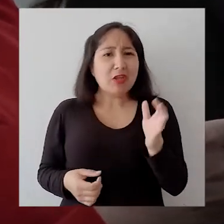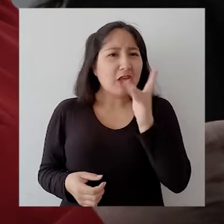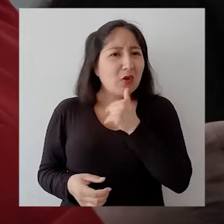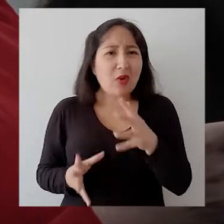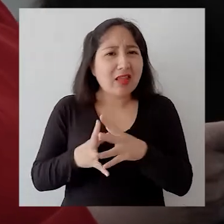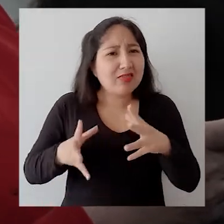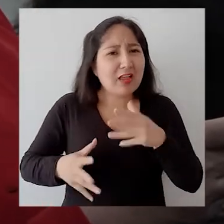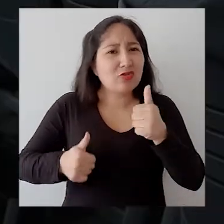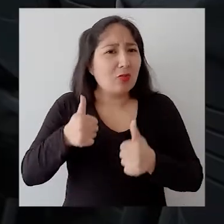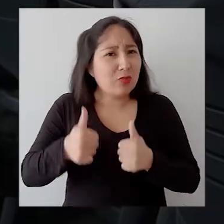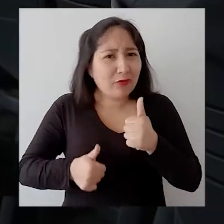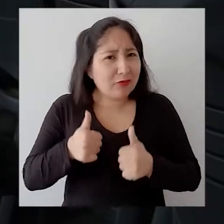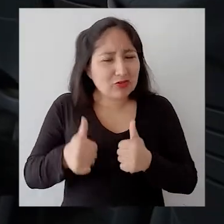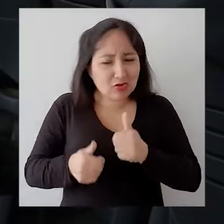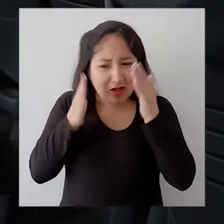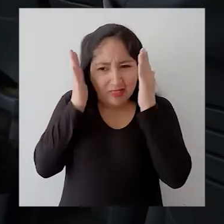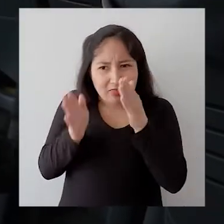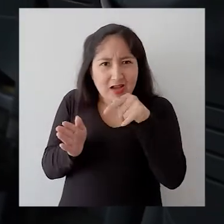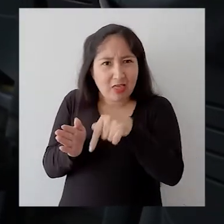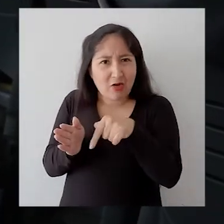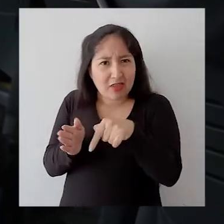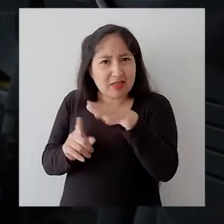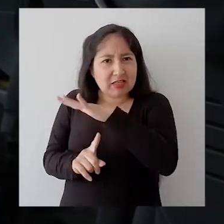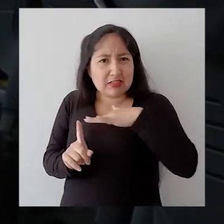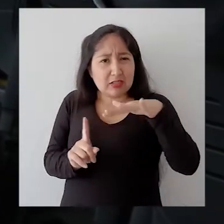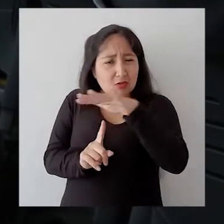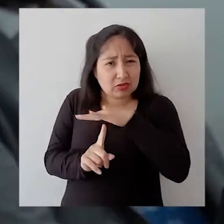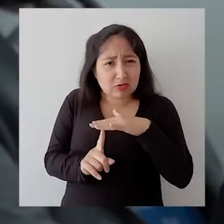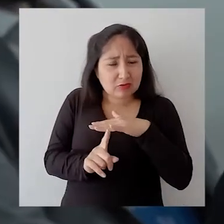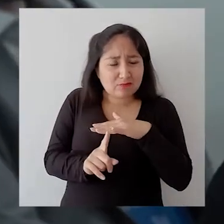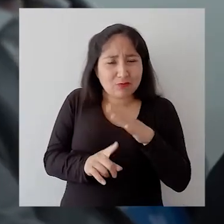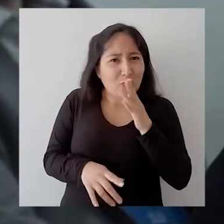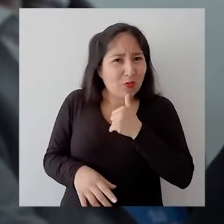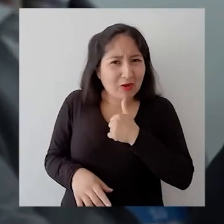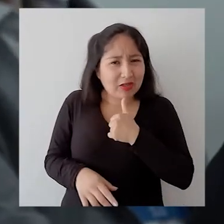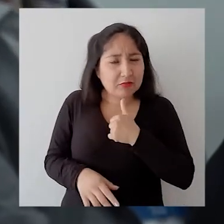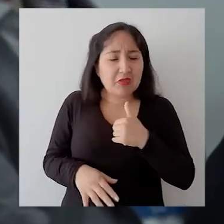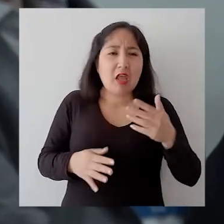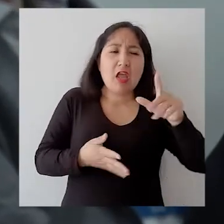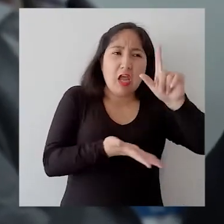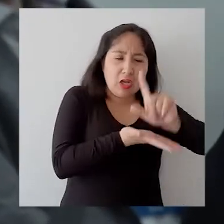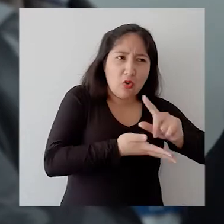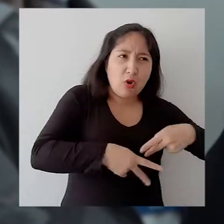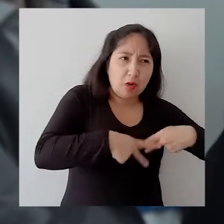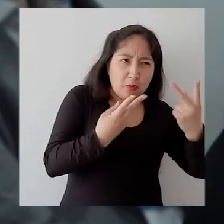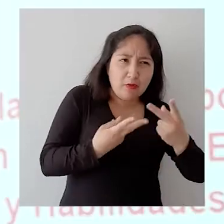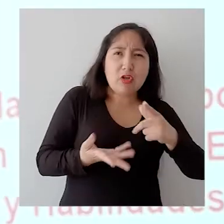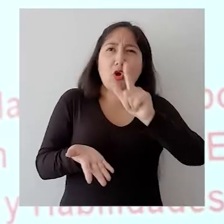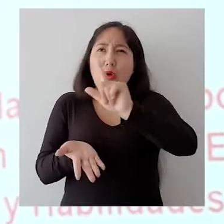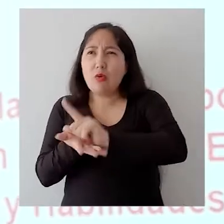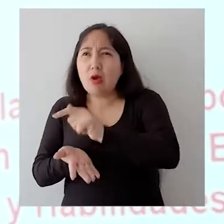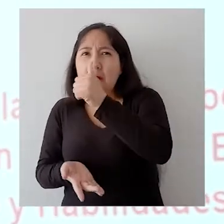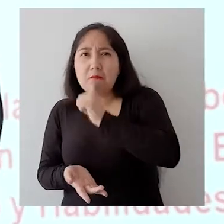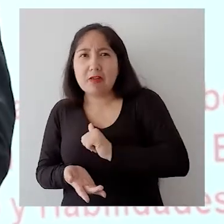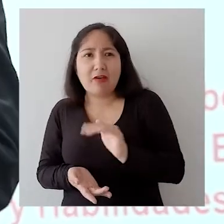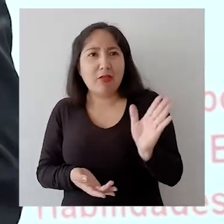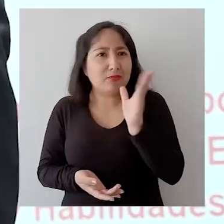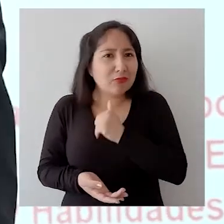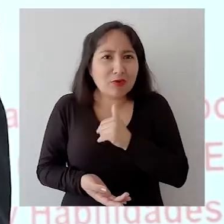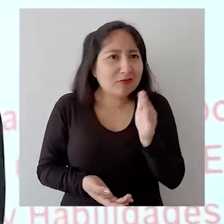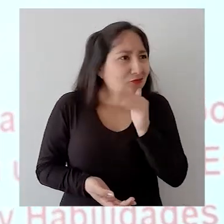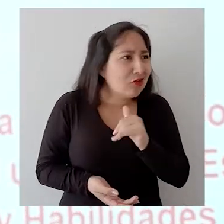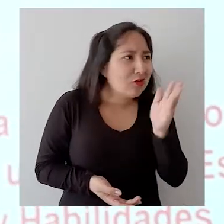la industria de la ciberseguridad como nos gustaría, tanto el sector público como el sector privado no están